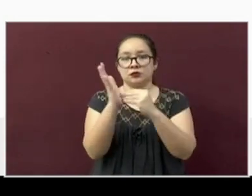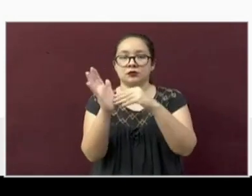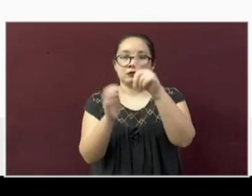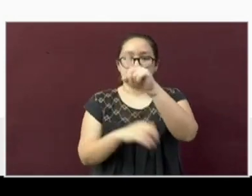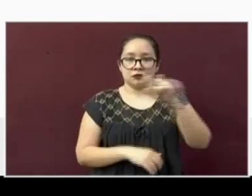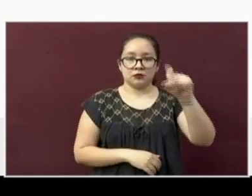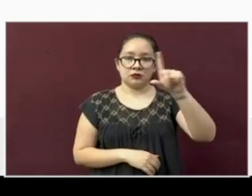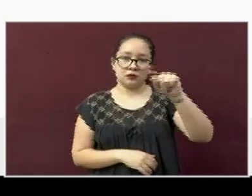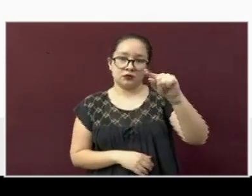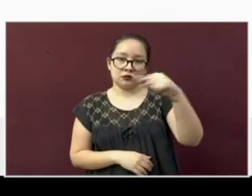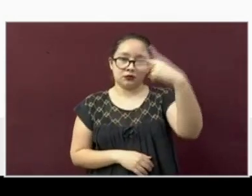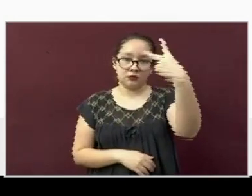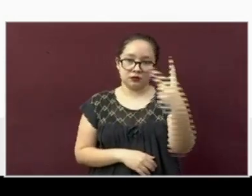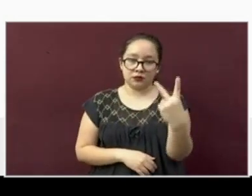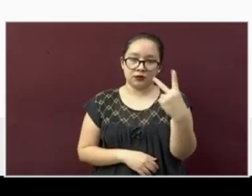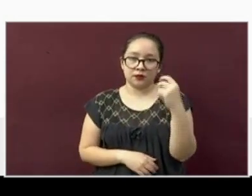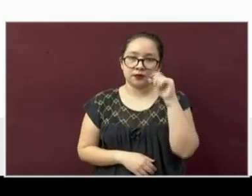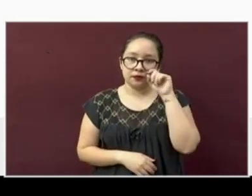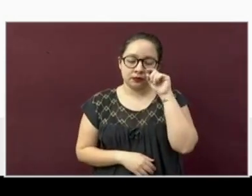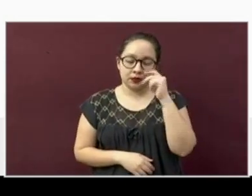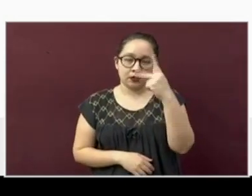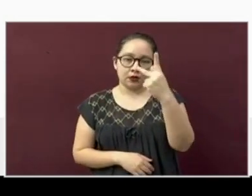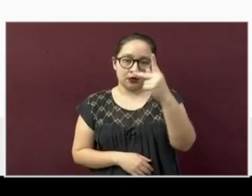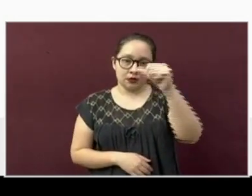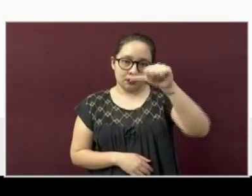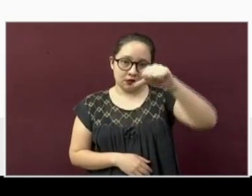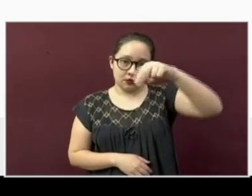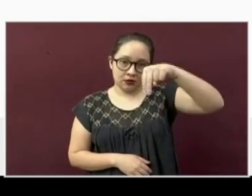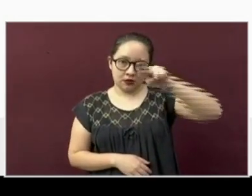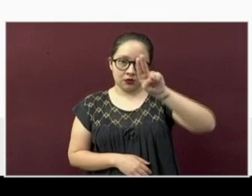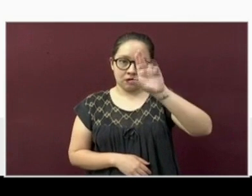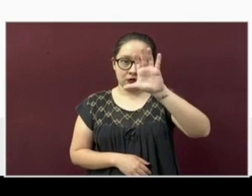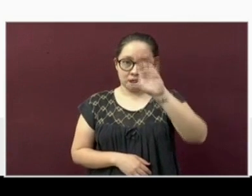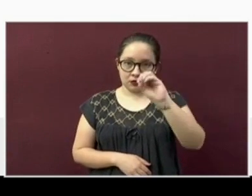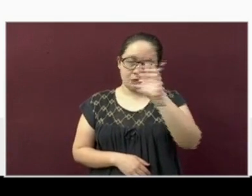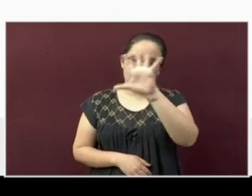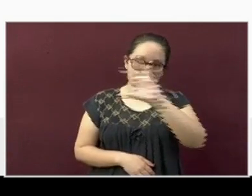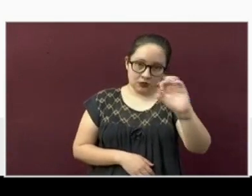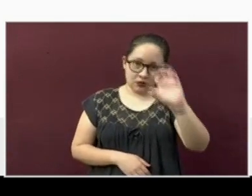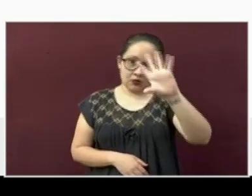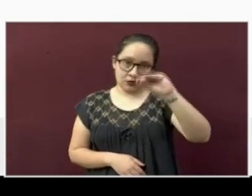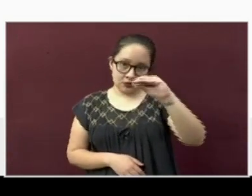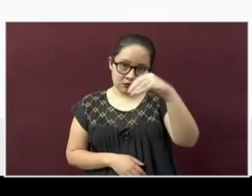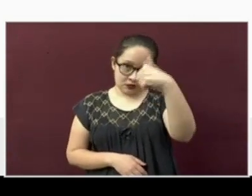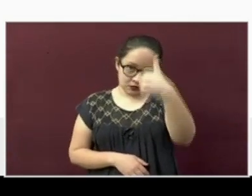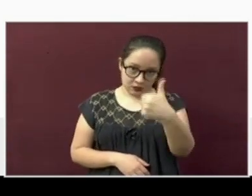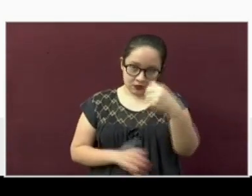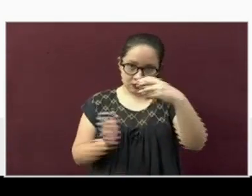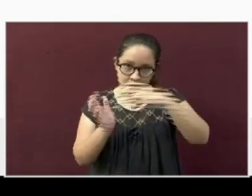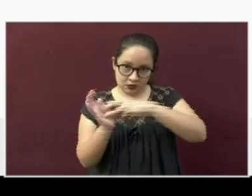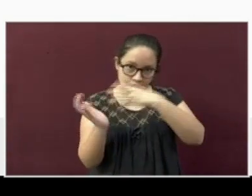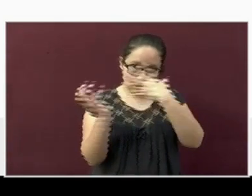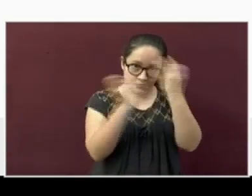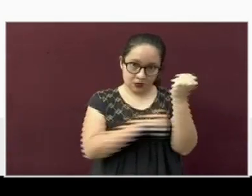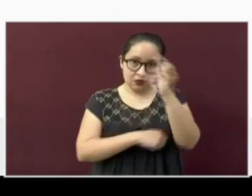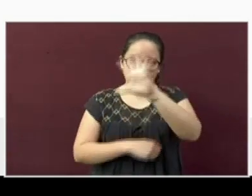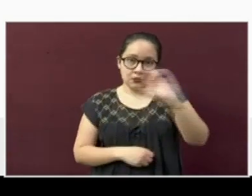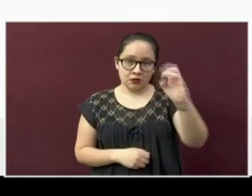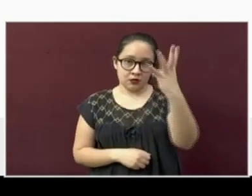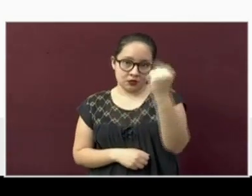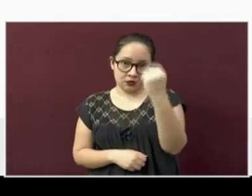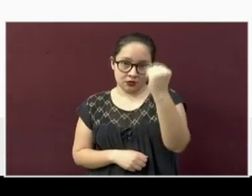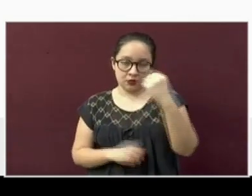setenta y dos. Y Pánuco quinientos noventa seis. Martínez de la Torre quinientos nueve.